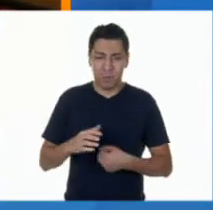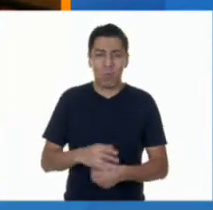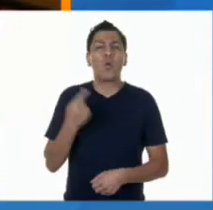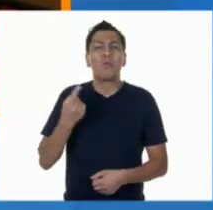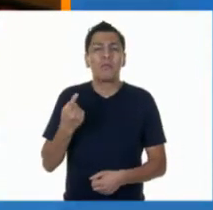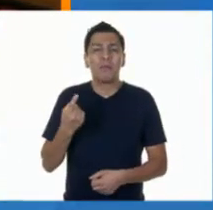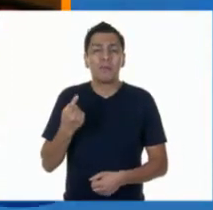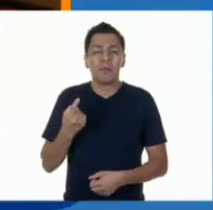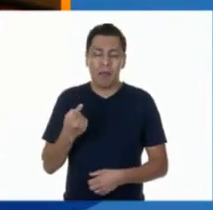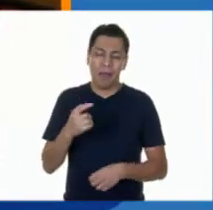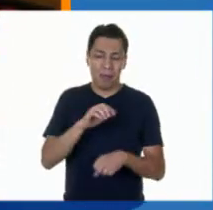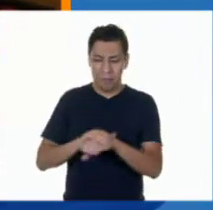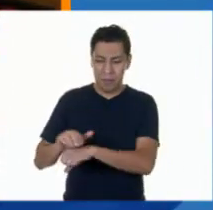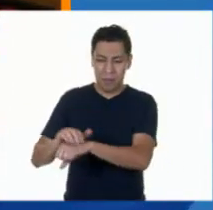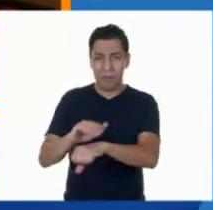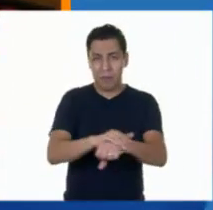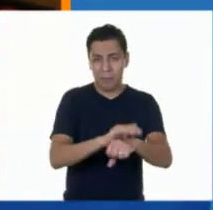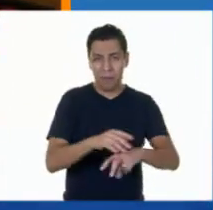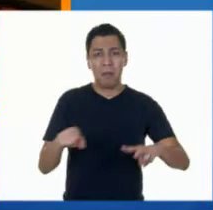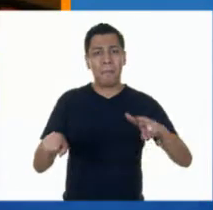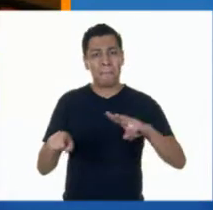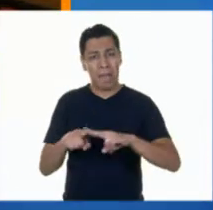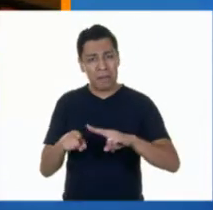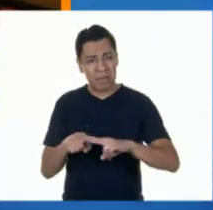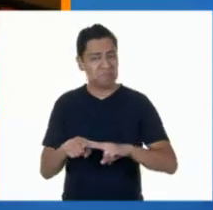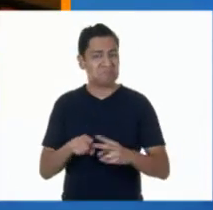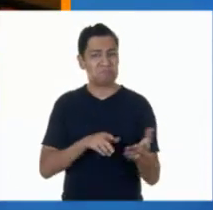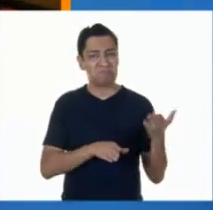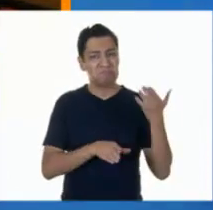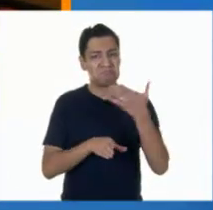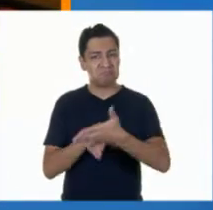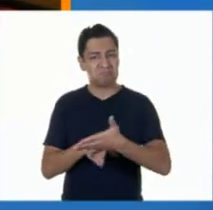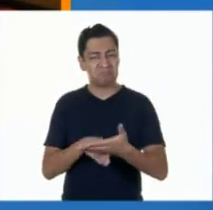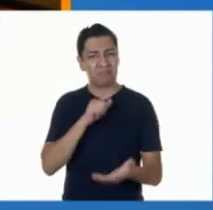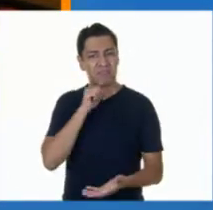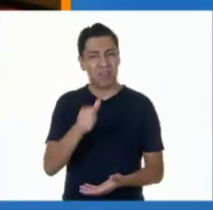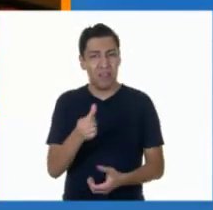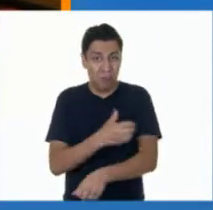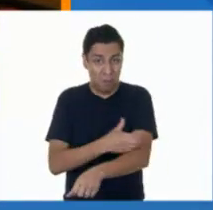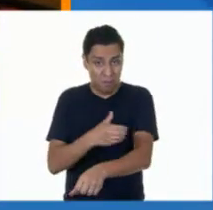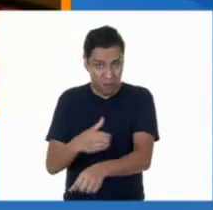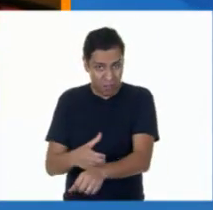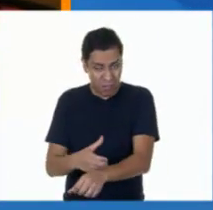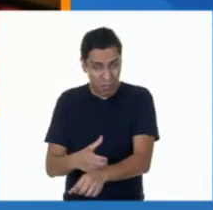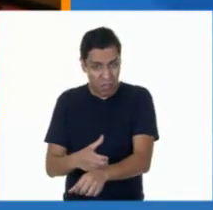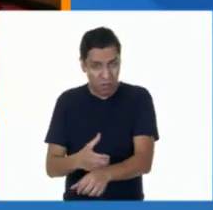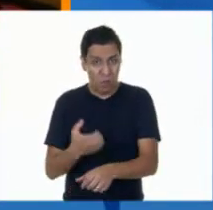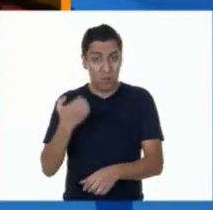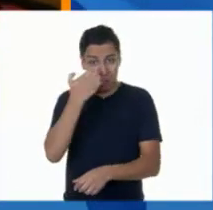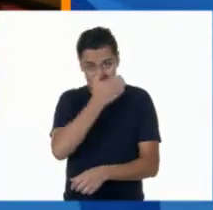he podido ir con mis amigos al parque, no he podido ir con mis compañeros a la escuela